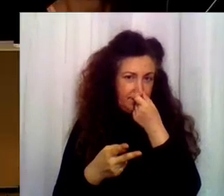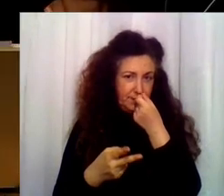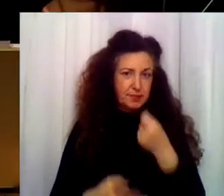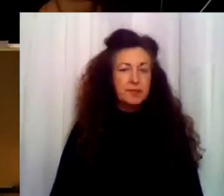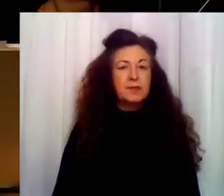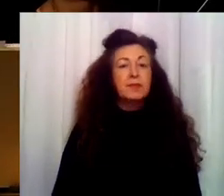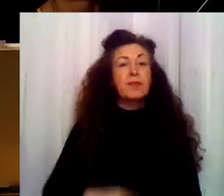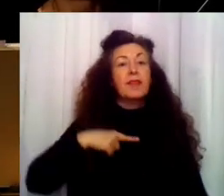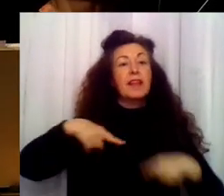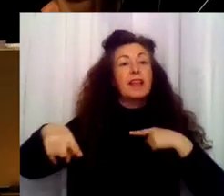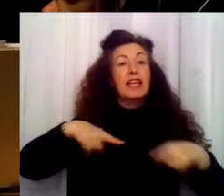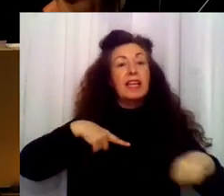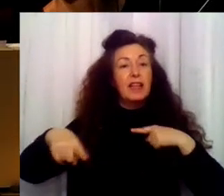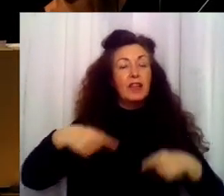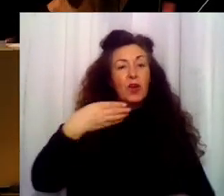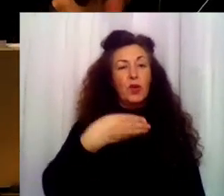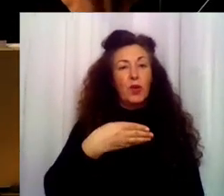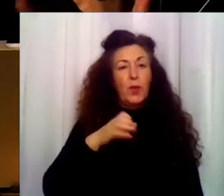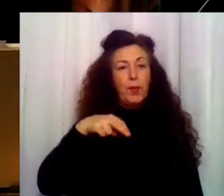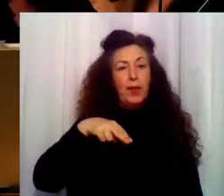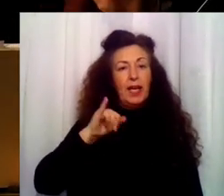Y dirección de Benigno Moreno.